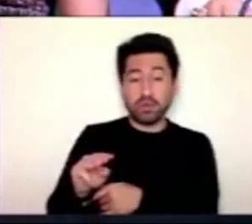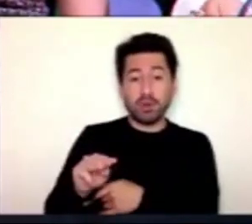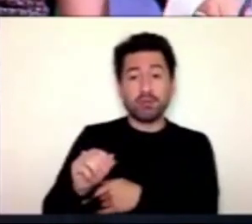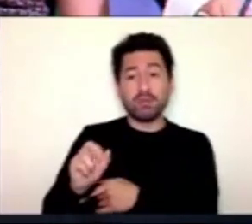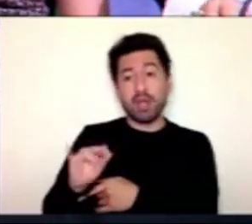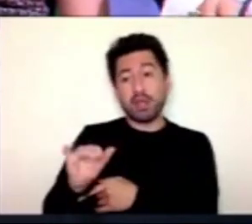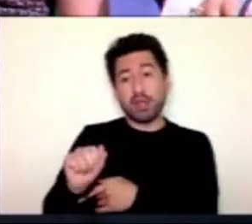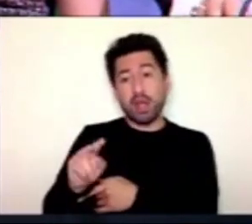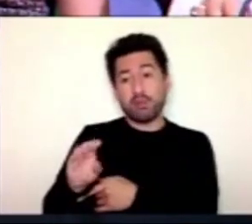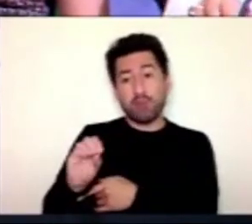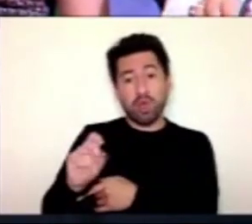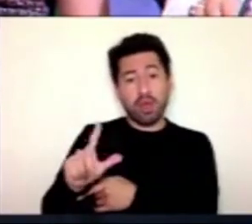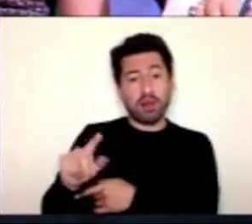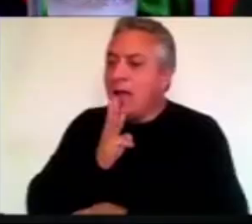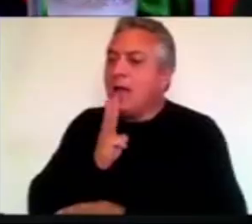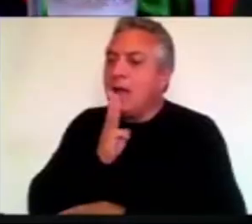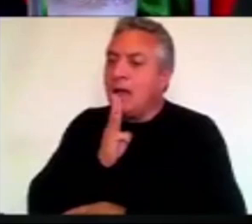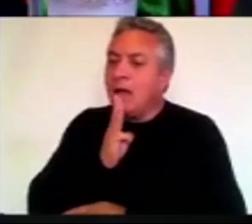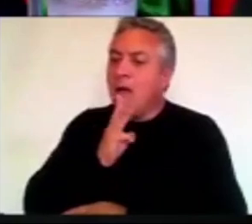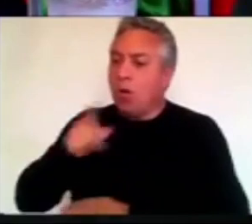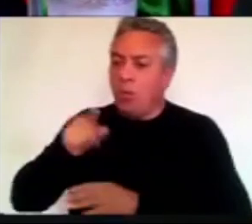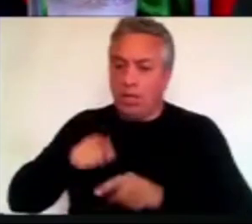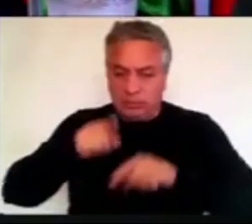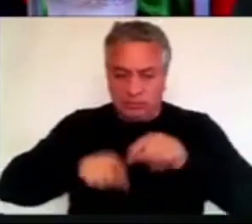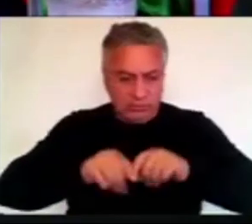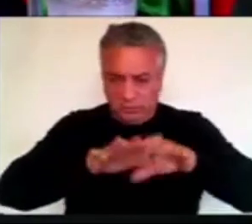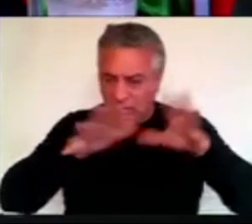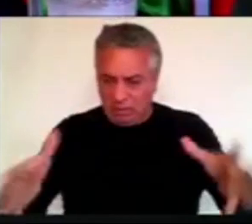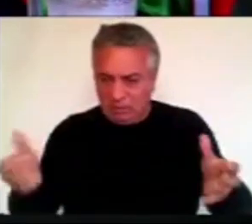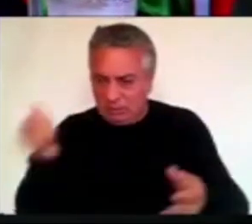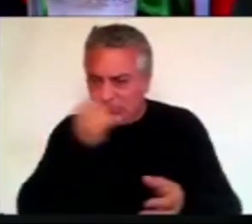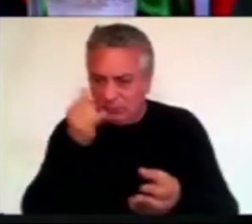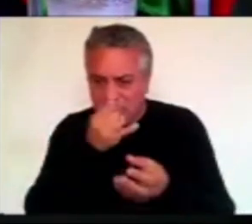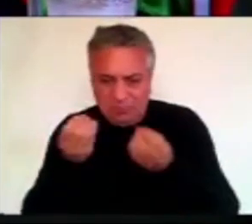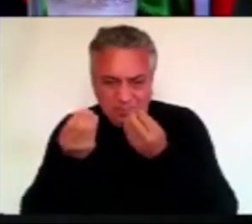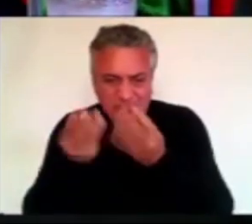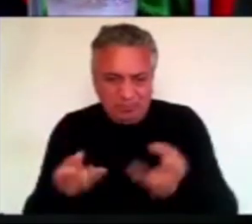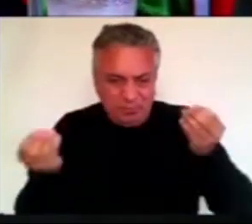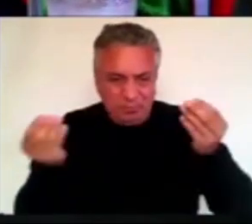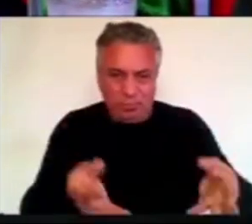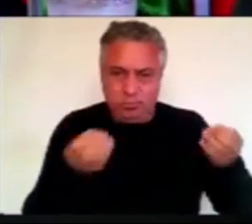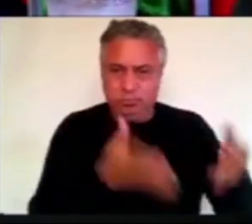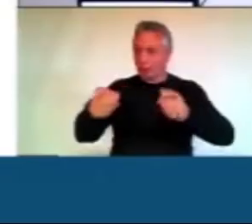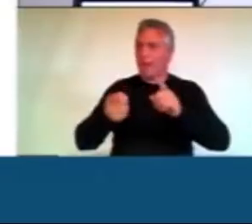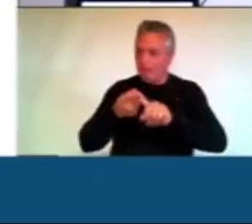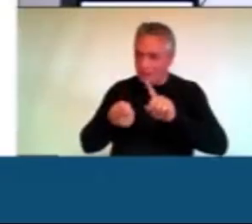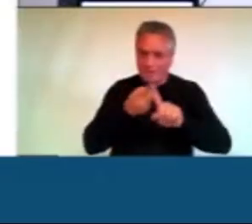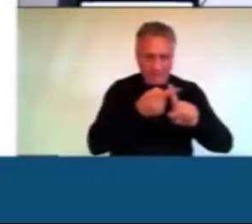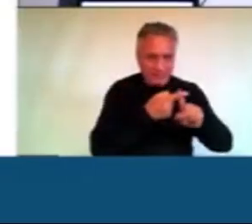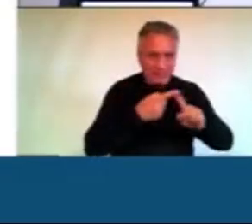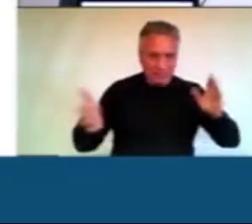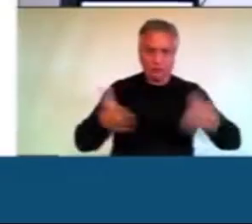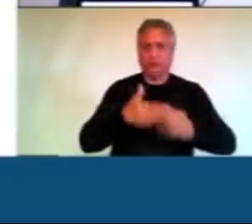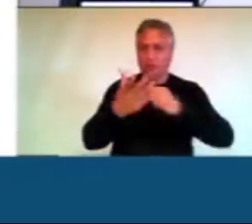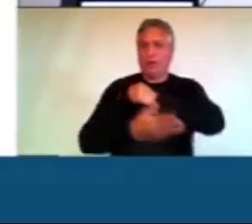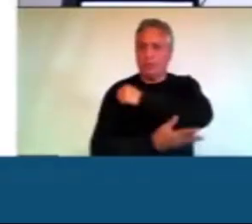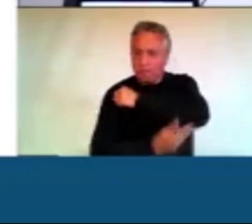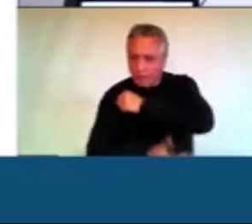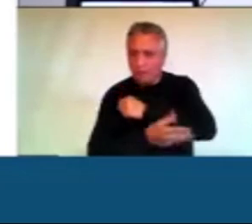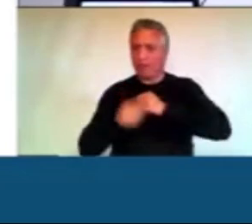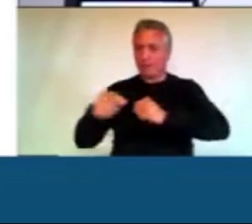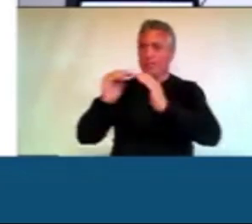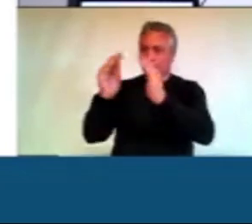del hemisferio, explica el secretario adjunto de la Comisión Económica para América Latina y el Caribe. Las condiciones estructurales de